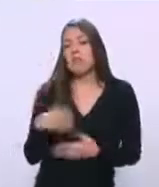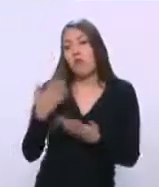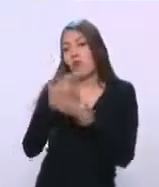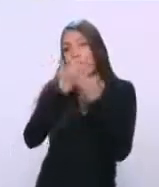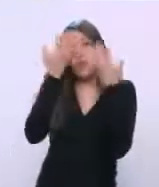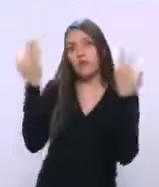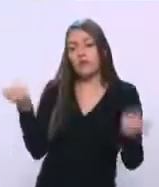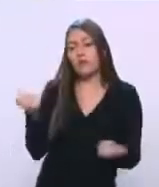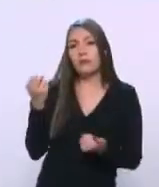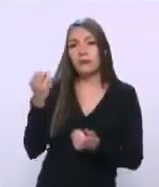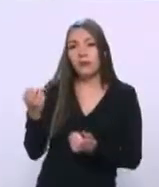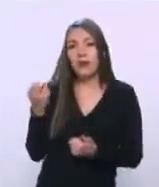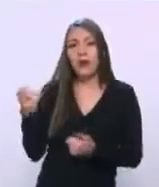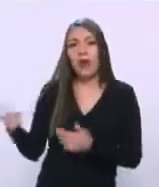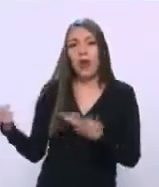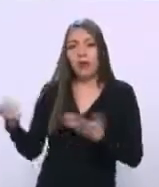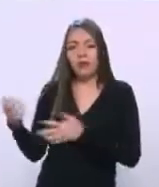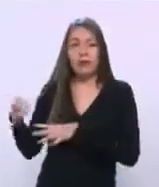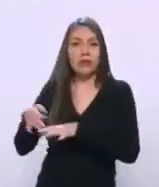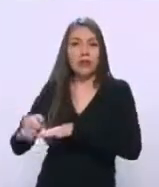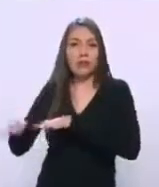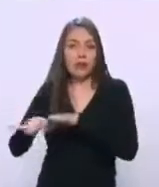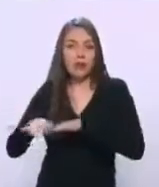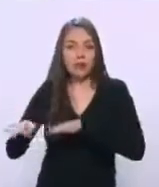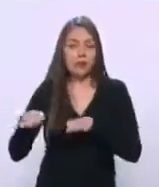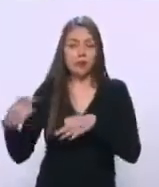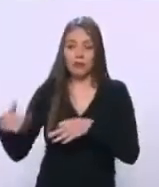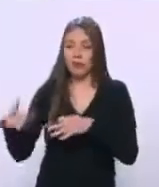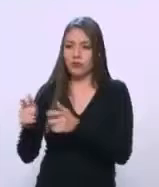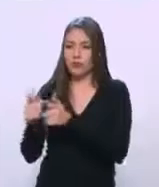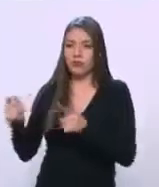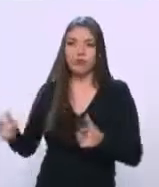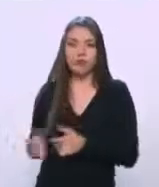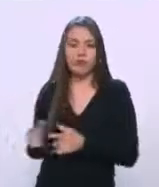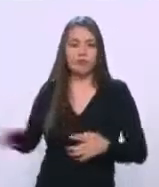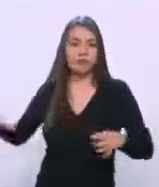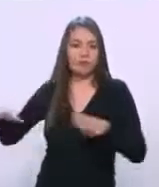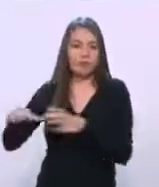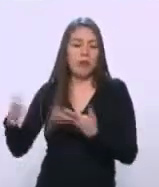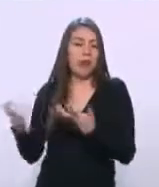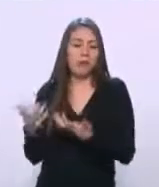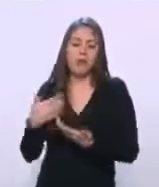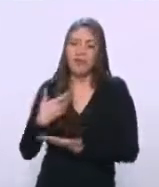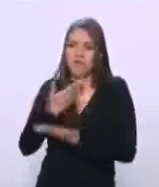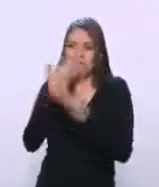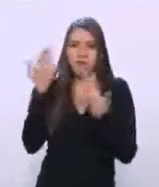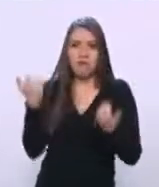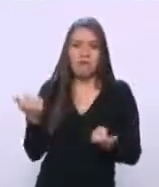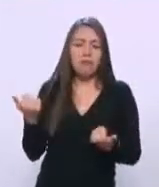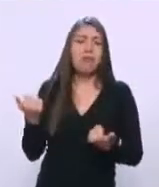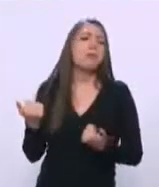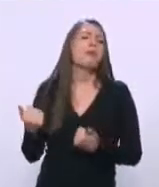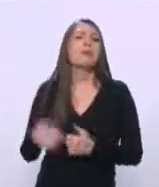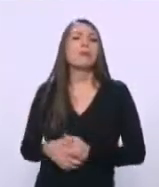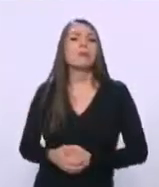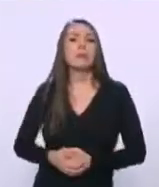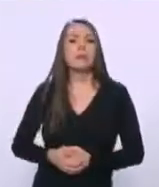estos supuestos trabajos que realizaban, ¿no? Hay todo un grupo, ¿no? Más bien se trataba de quedar bien